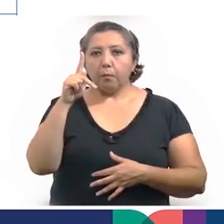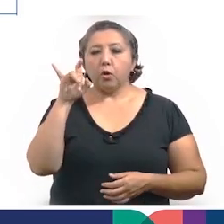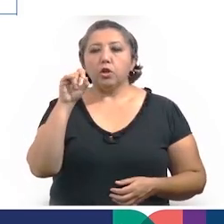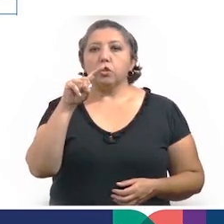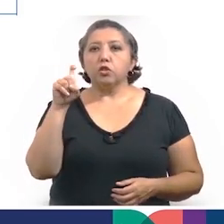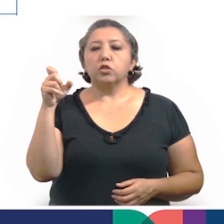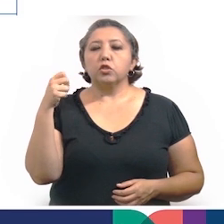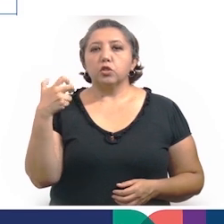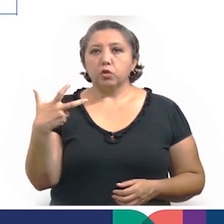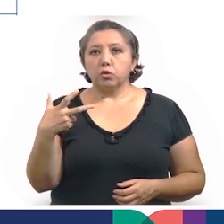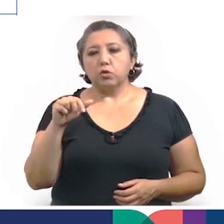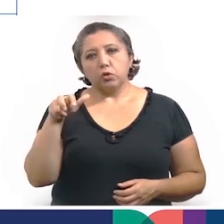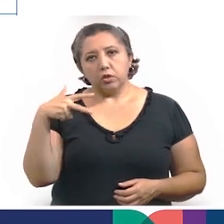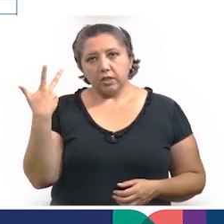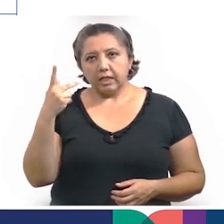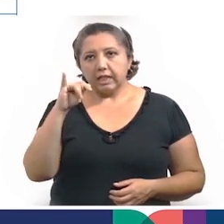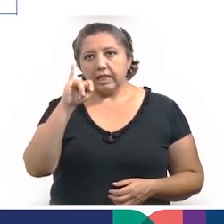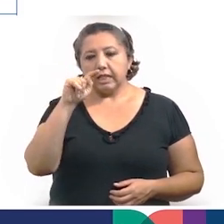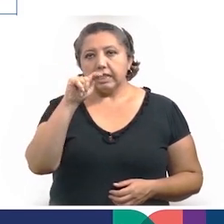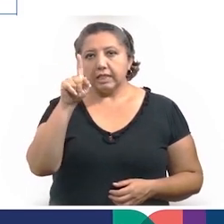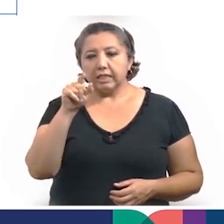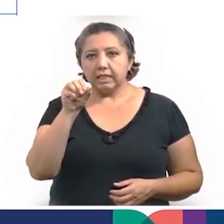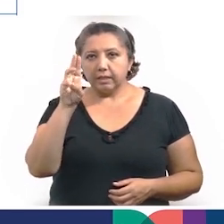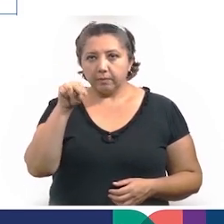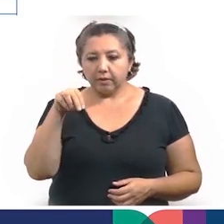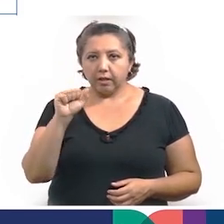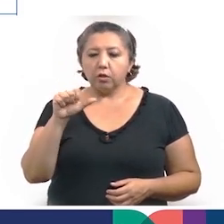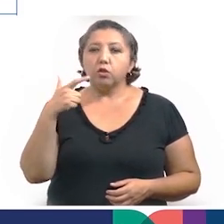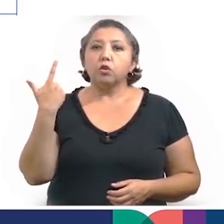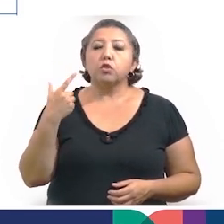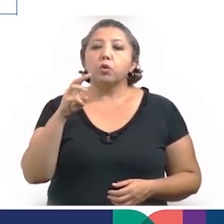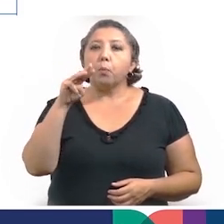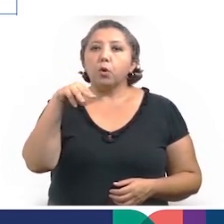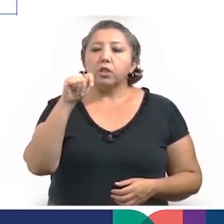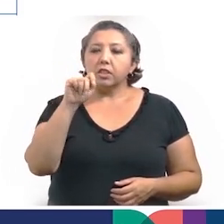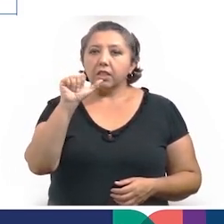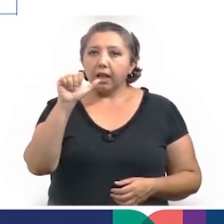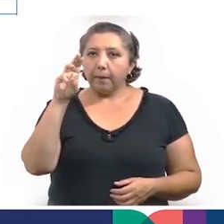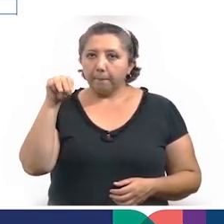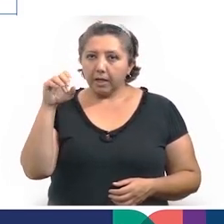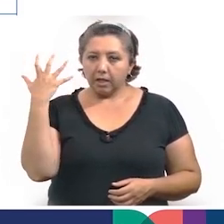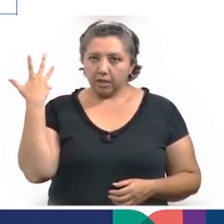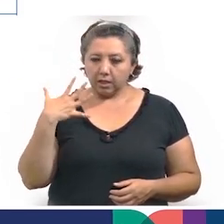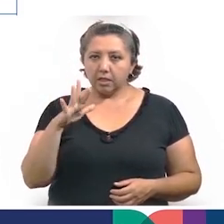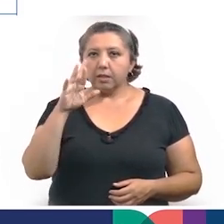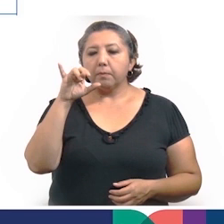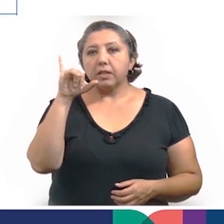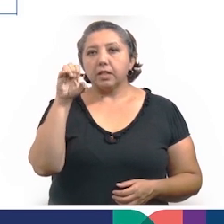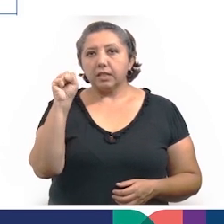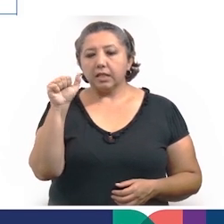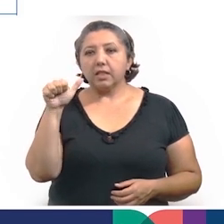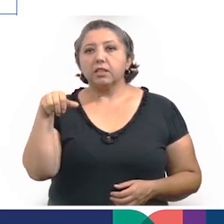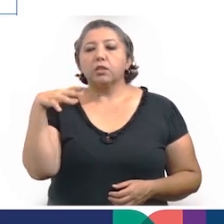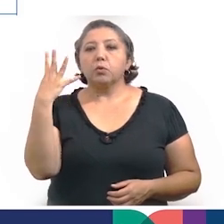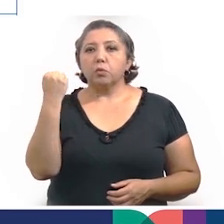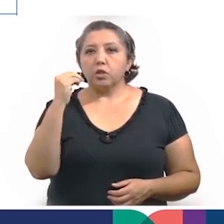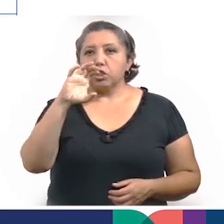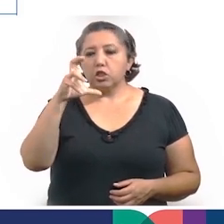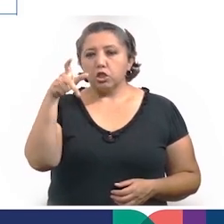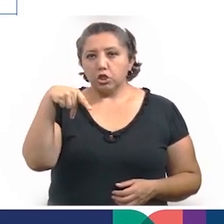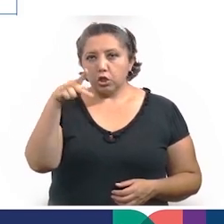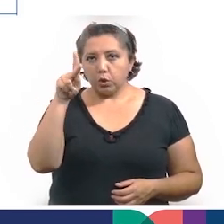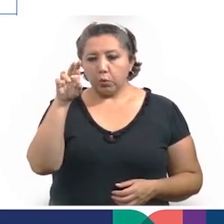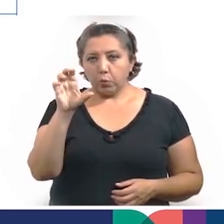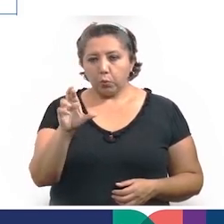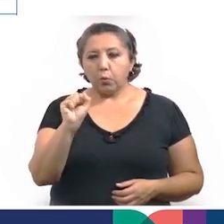108 con 13 casos, Inzimná y Los Héroes con 12, Montes de Amé 10, Prisas del Bosque 9, Chencú, Los